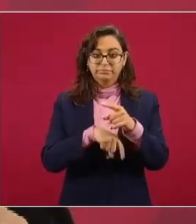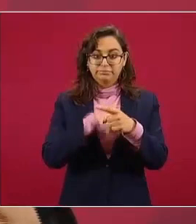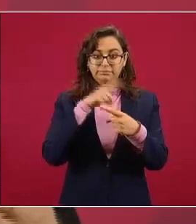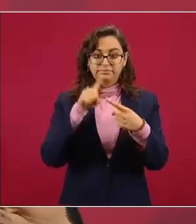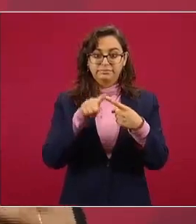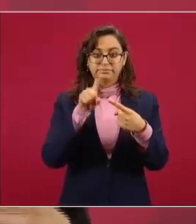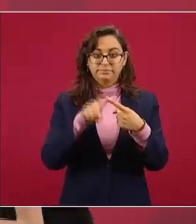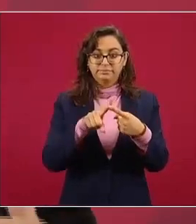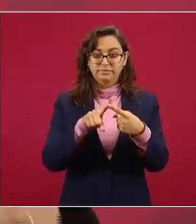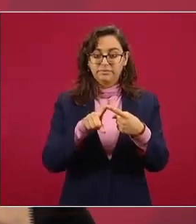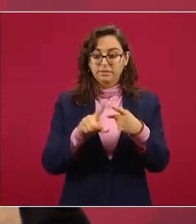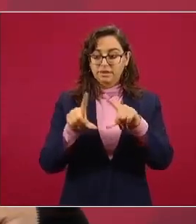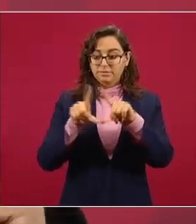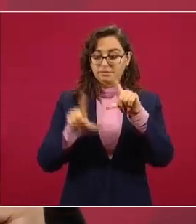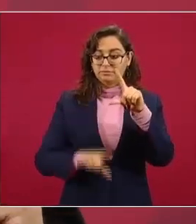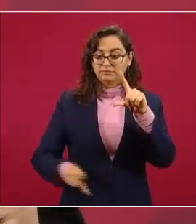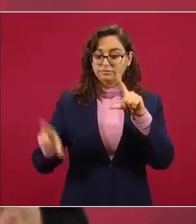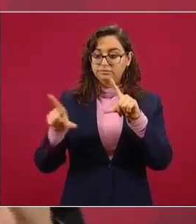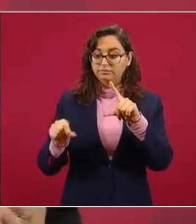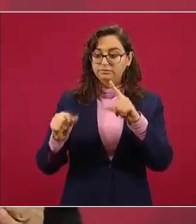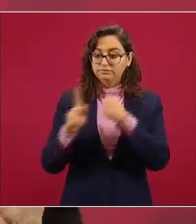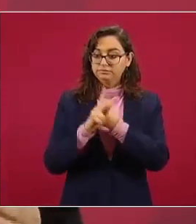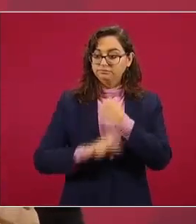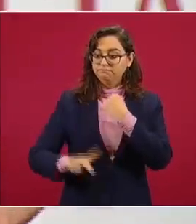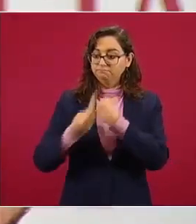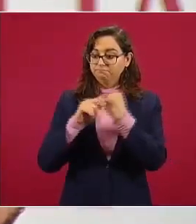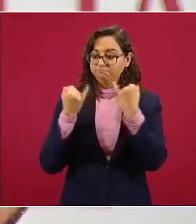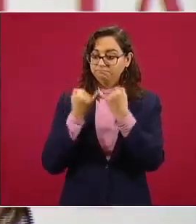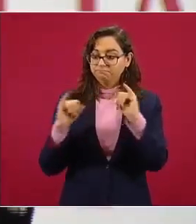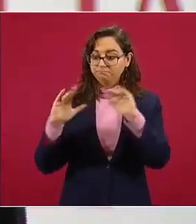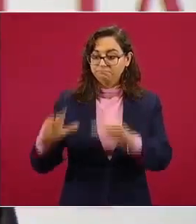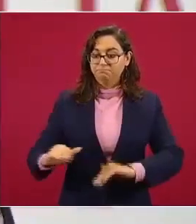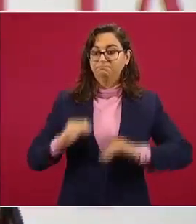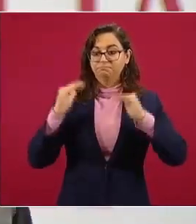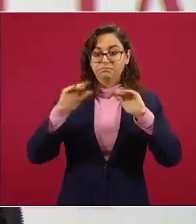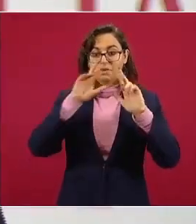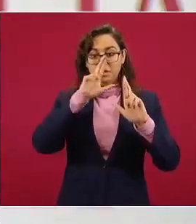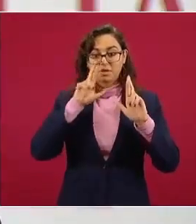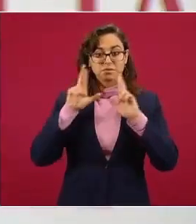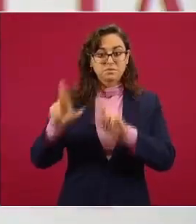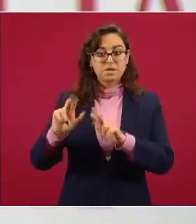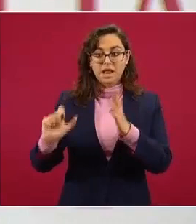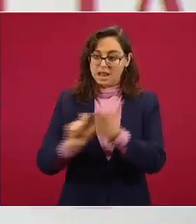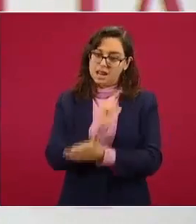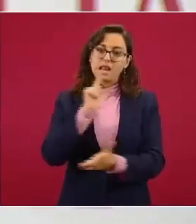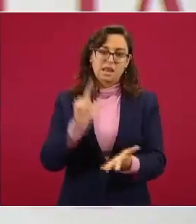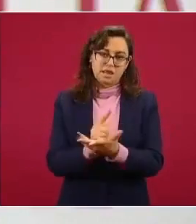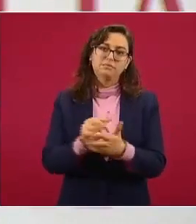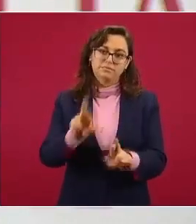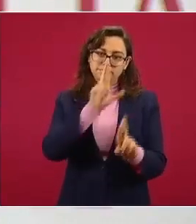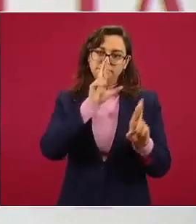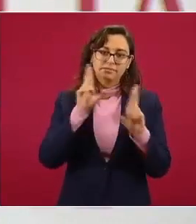a la soberanía de México por ende a las disposiciones legales en México